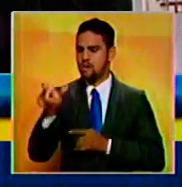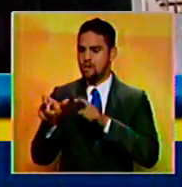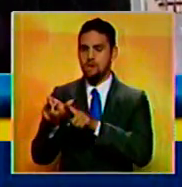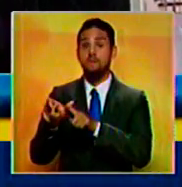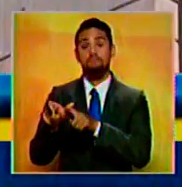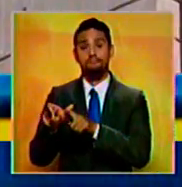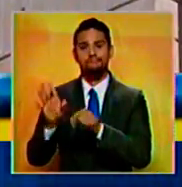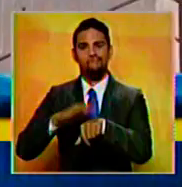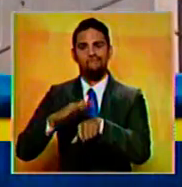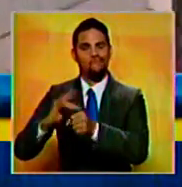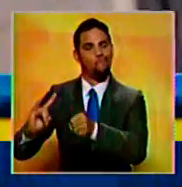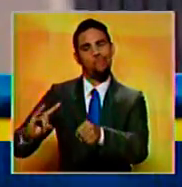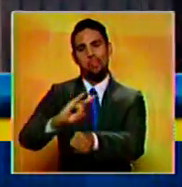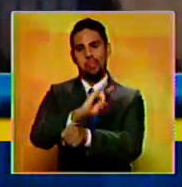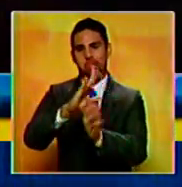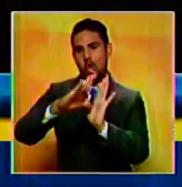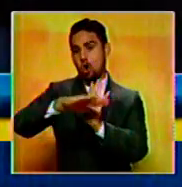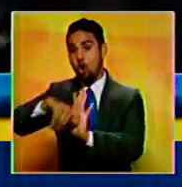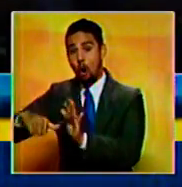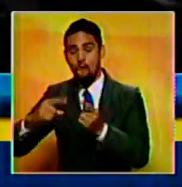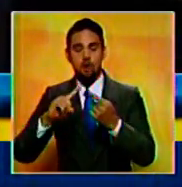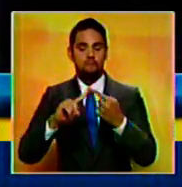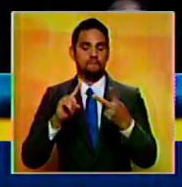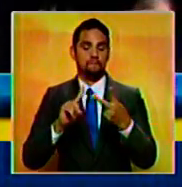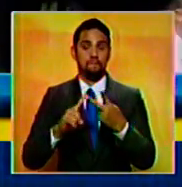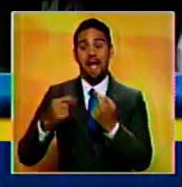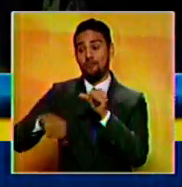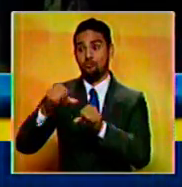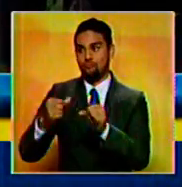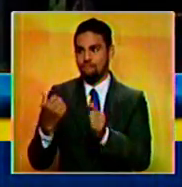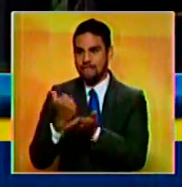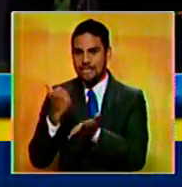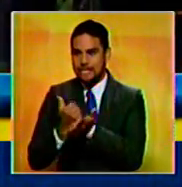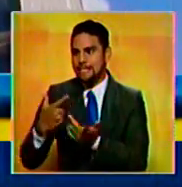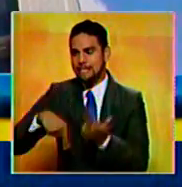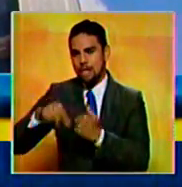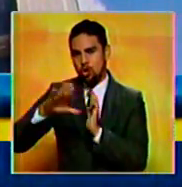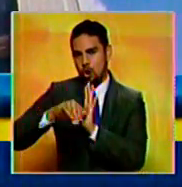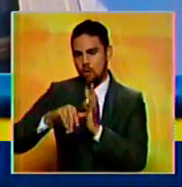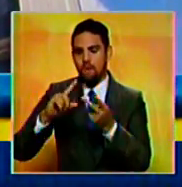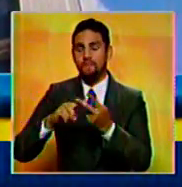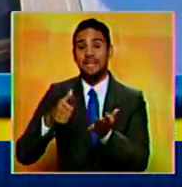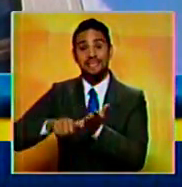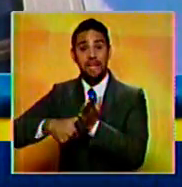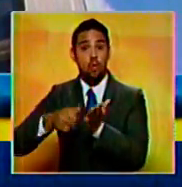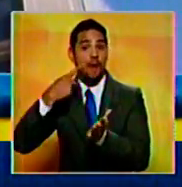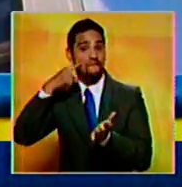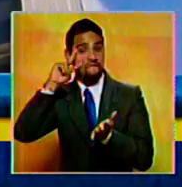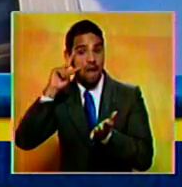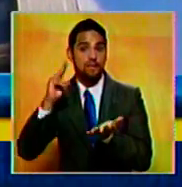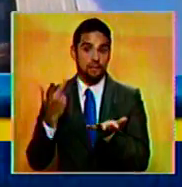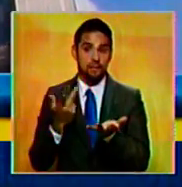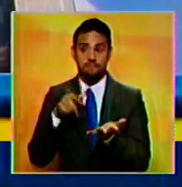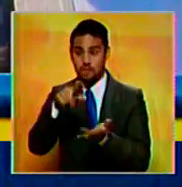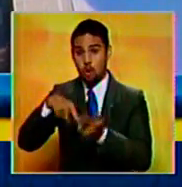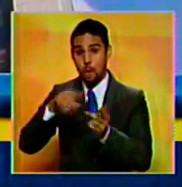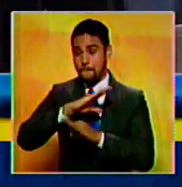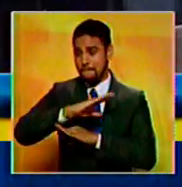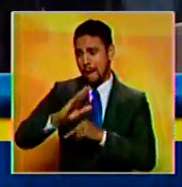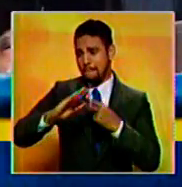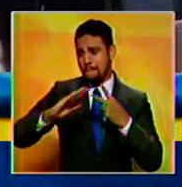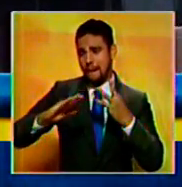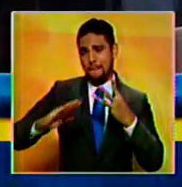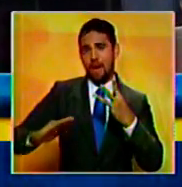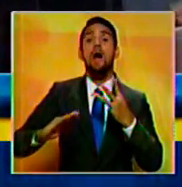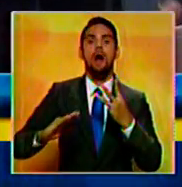legitimación de capitales, asociación para delinquir, uso de documentos falsos y falsa identidad. Tales delitos se han previsto en la ley